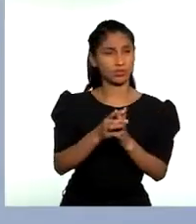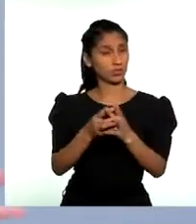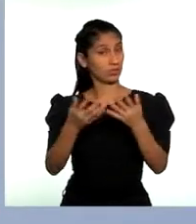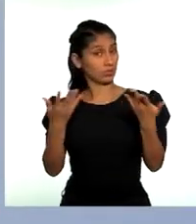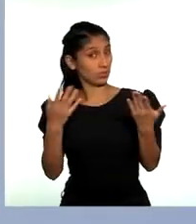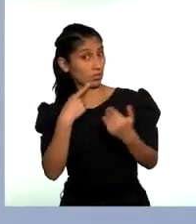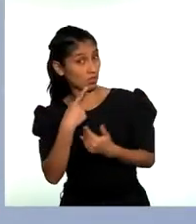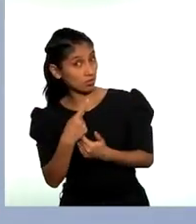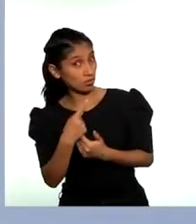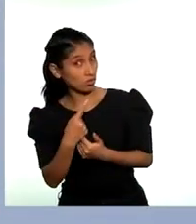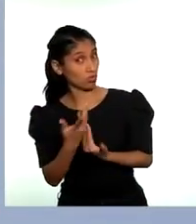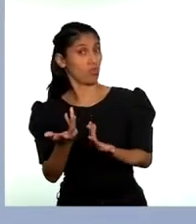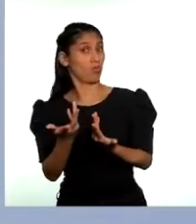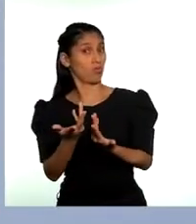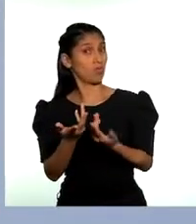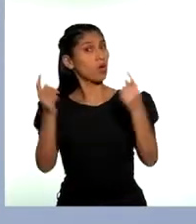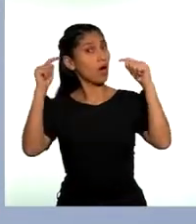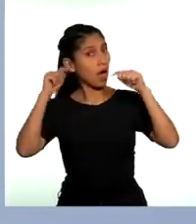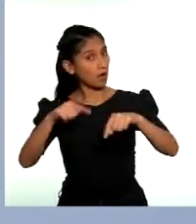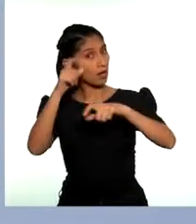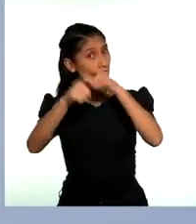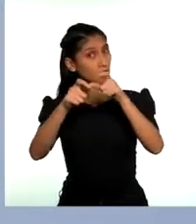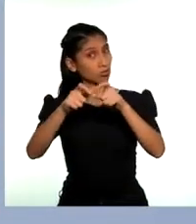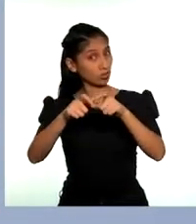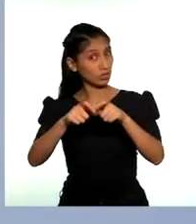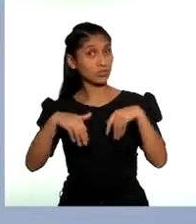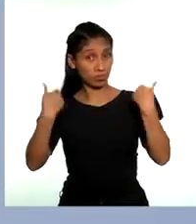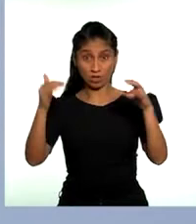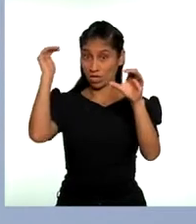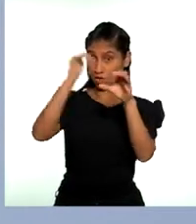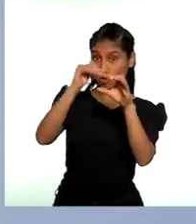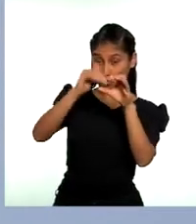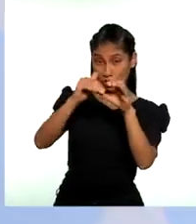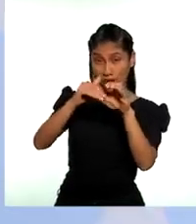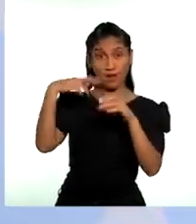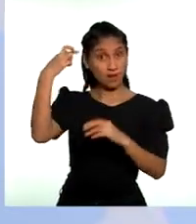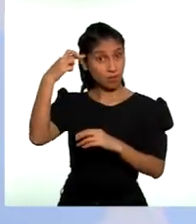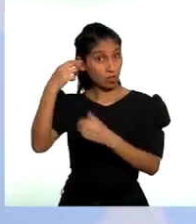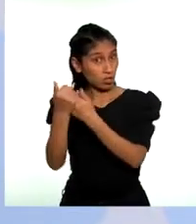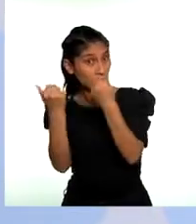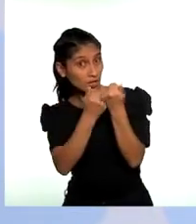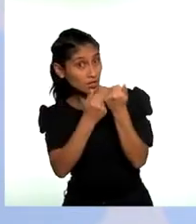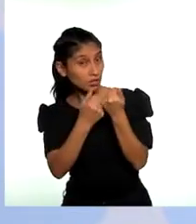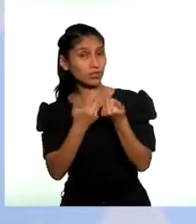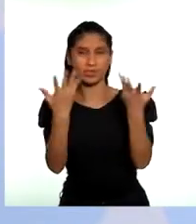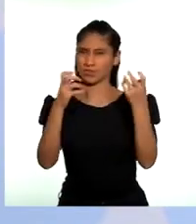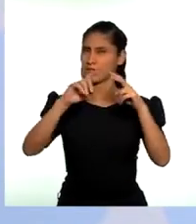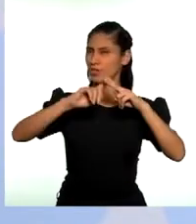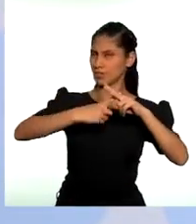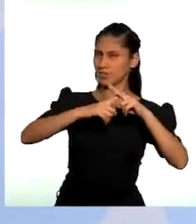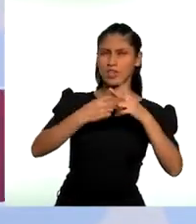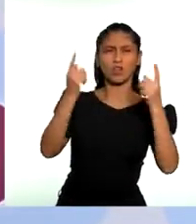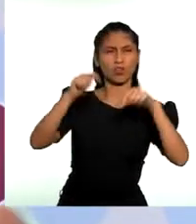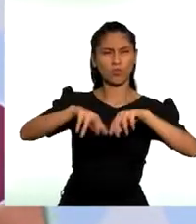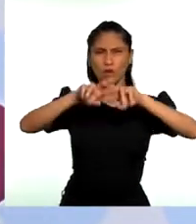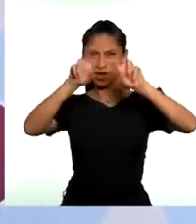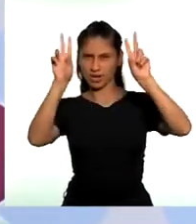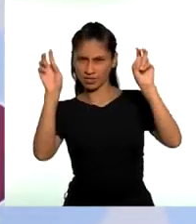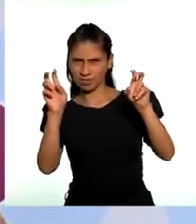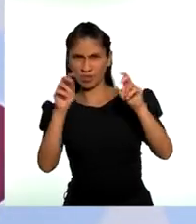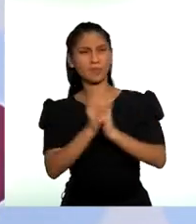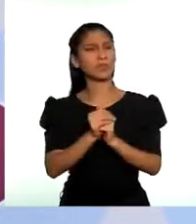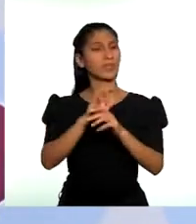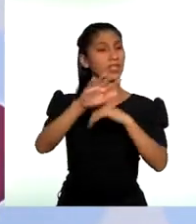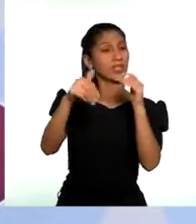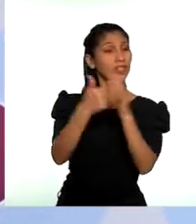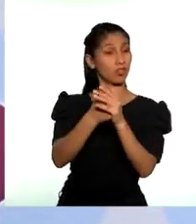¿Se ha hecho algo por incorporarlos a la vida política del país? Quiero iniciar esta indagación sobre el derecho